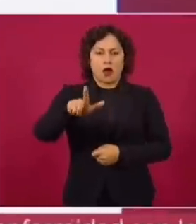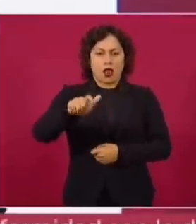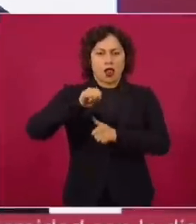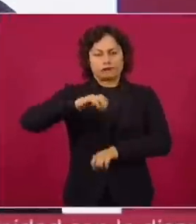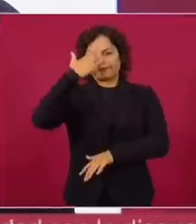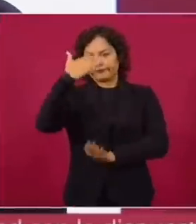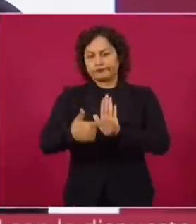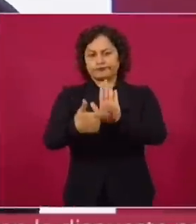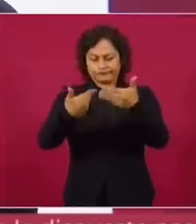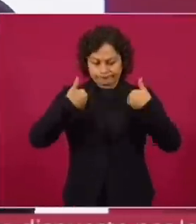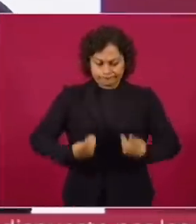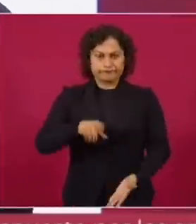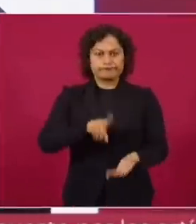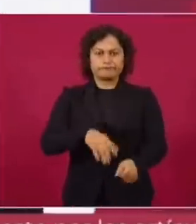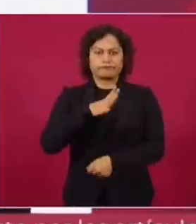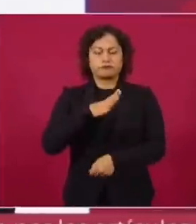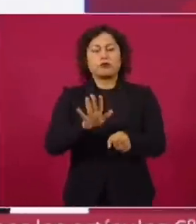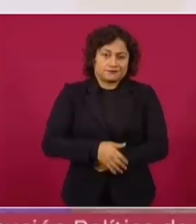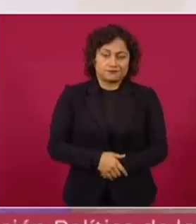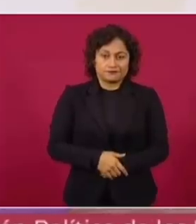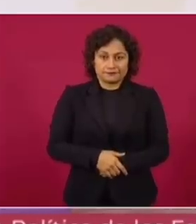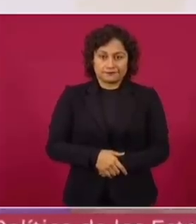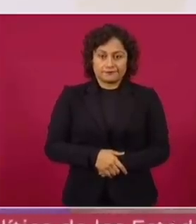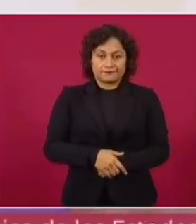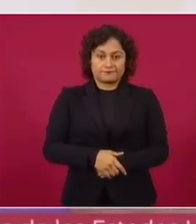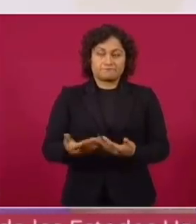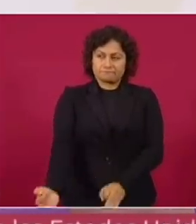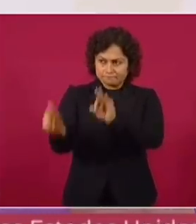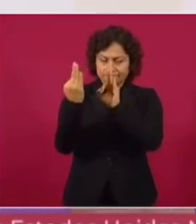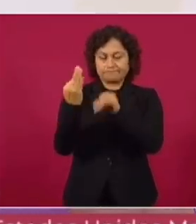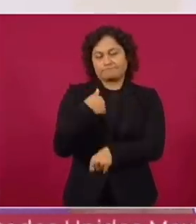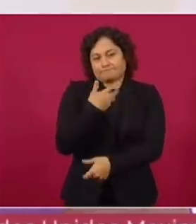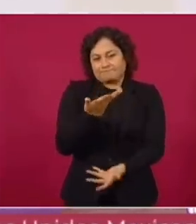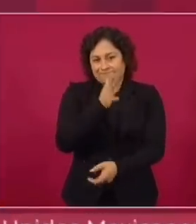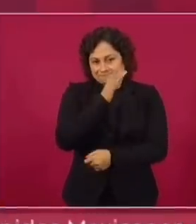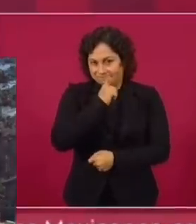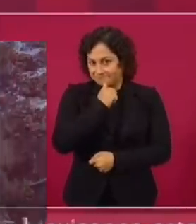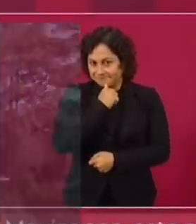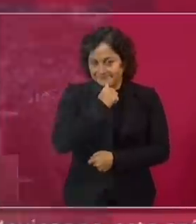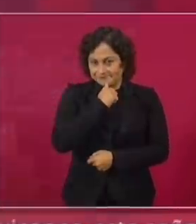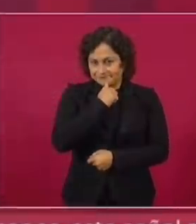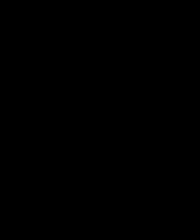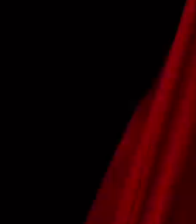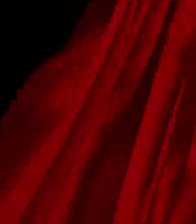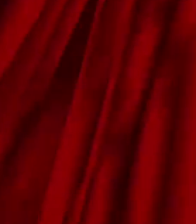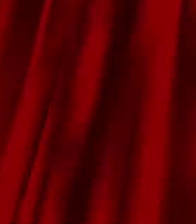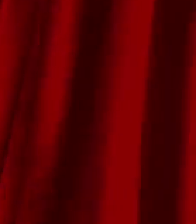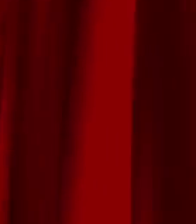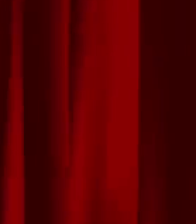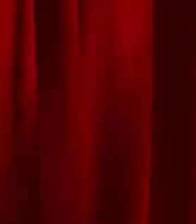Porque si no, no se podría cambiar nada. No se podría enfrentar a estas personas. No se podría enfrentar a estas personas.